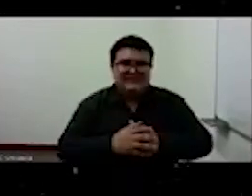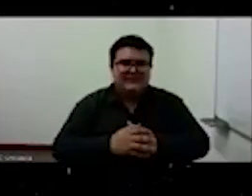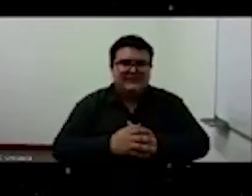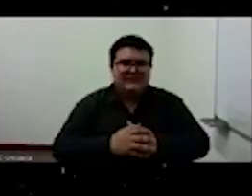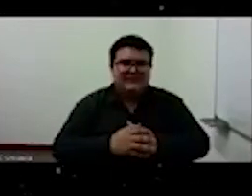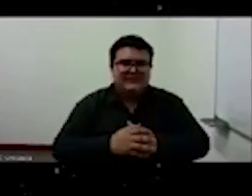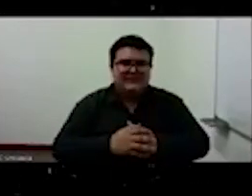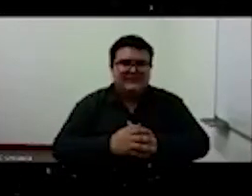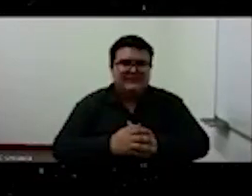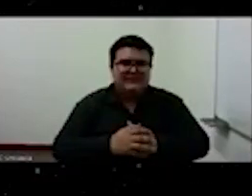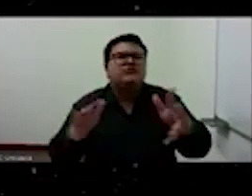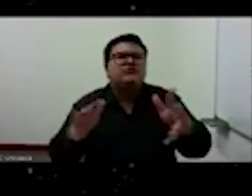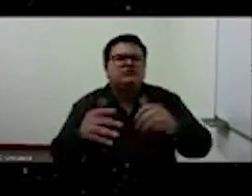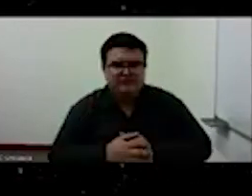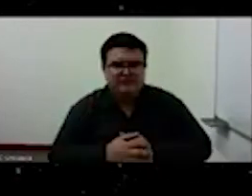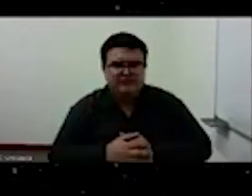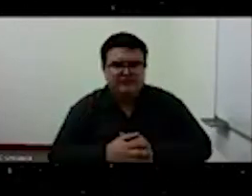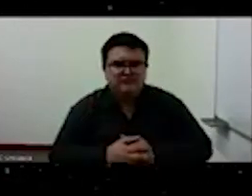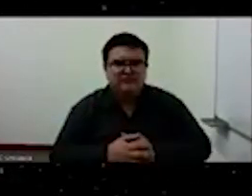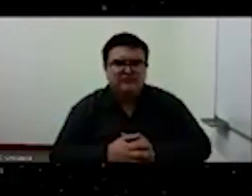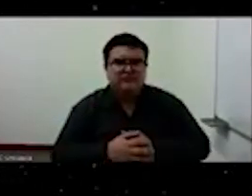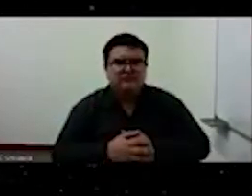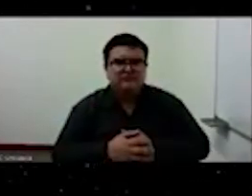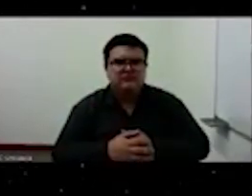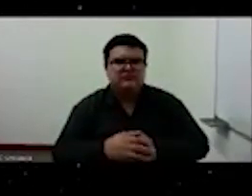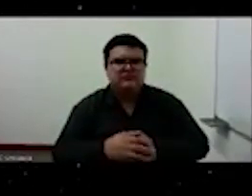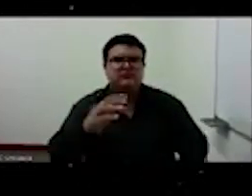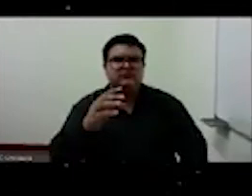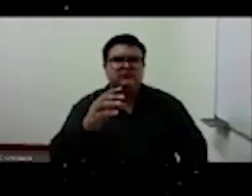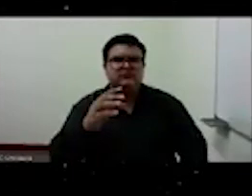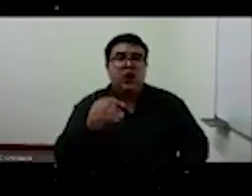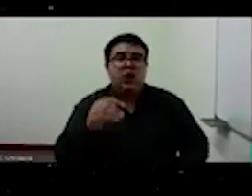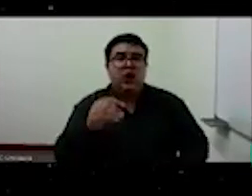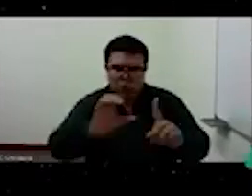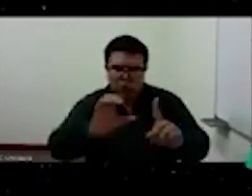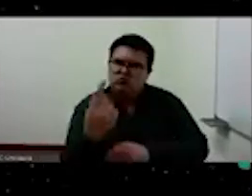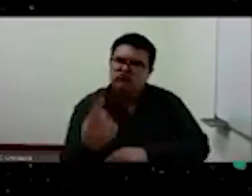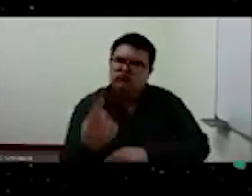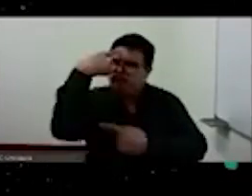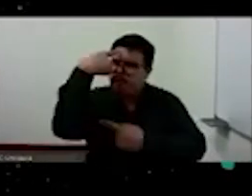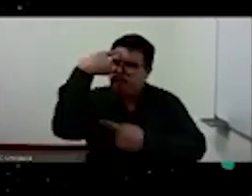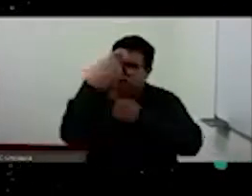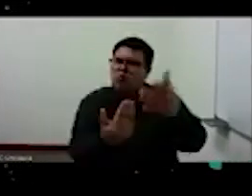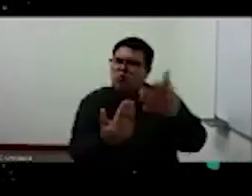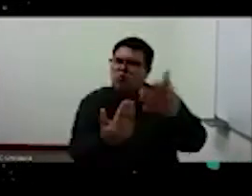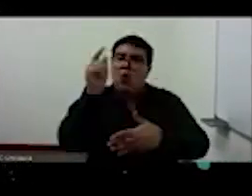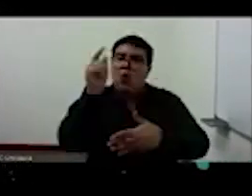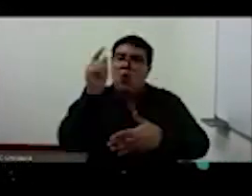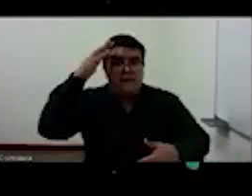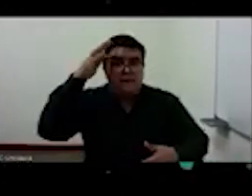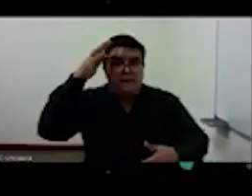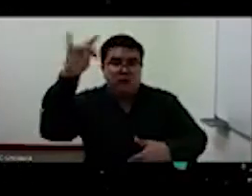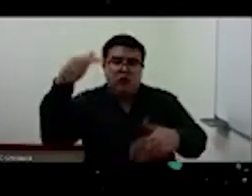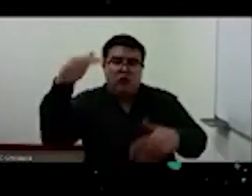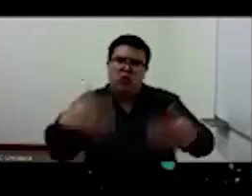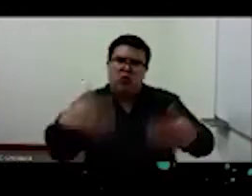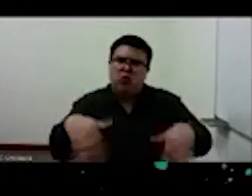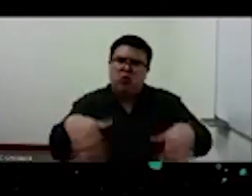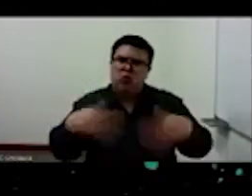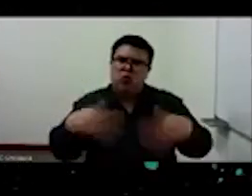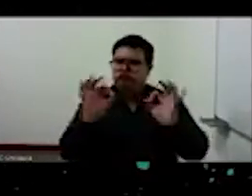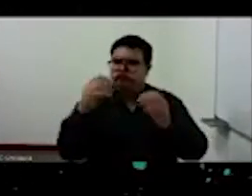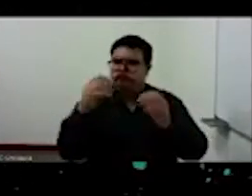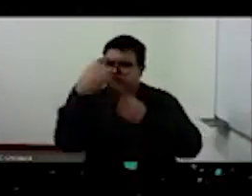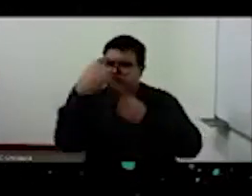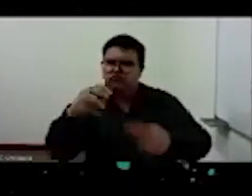fundador de la cultura política moderna. Este filósofo es Nicolón Machiavelli.